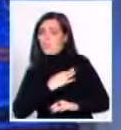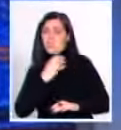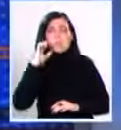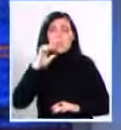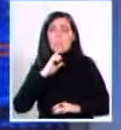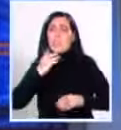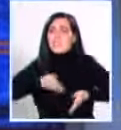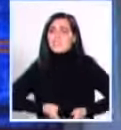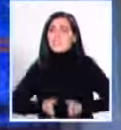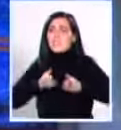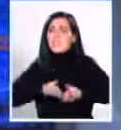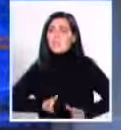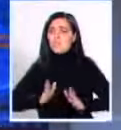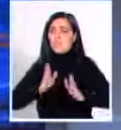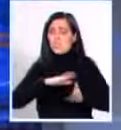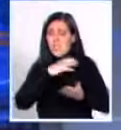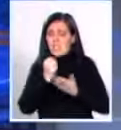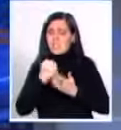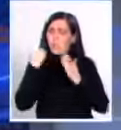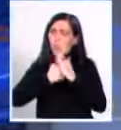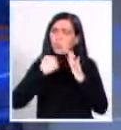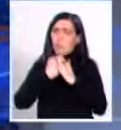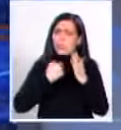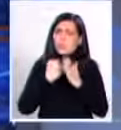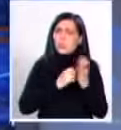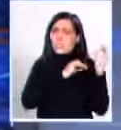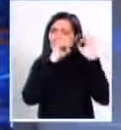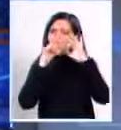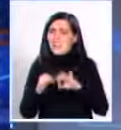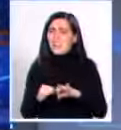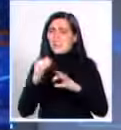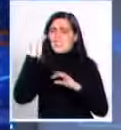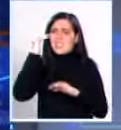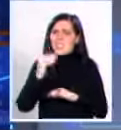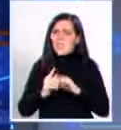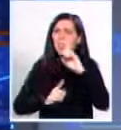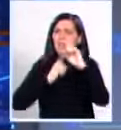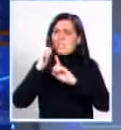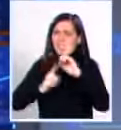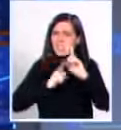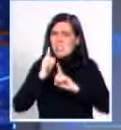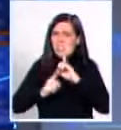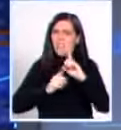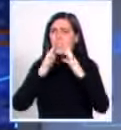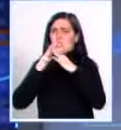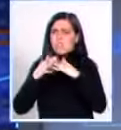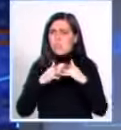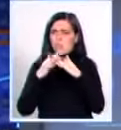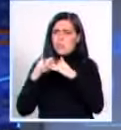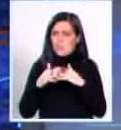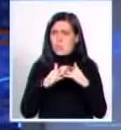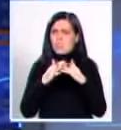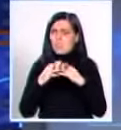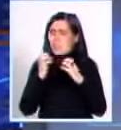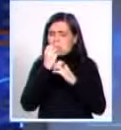nacimiento y hasta dónde ha llegado ser docente en una universidad en los Estados Unidos.